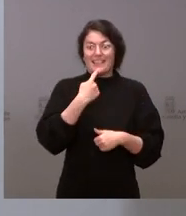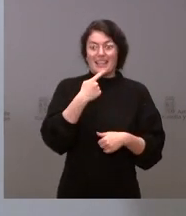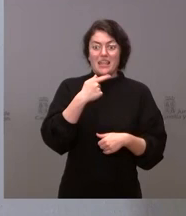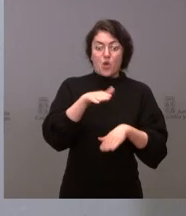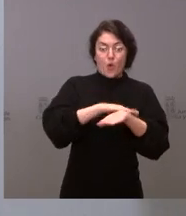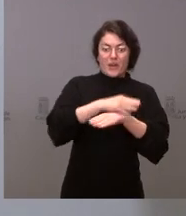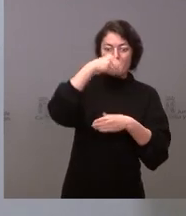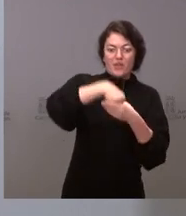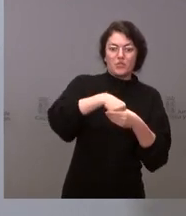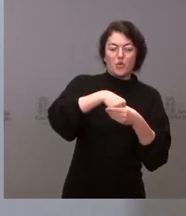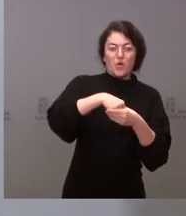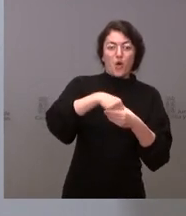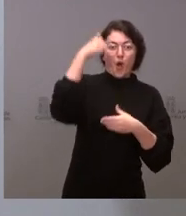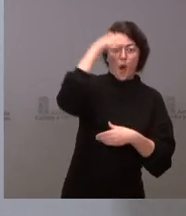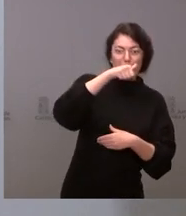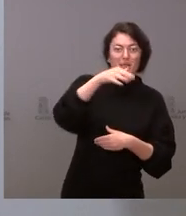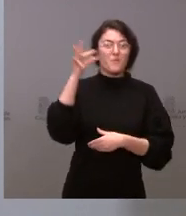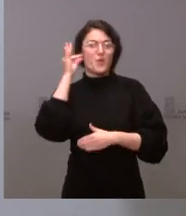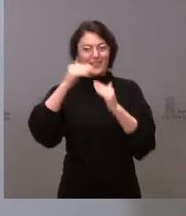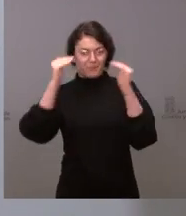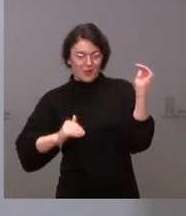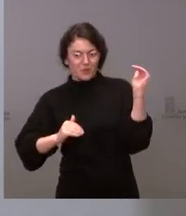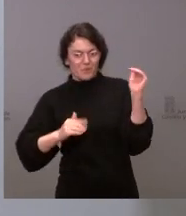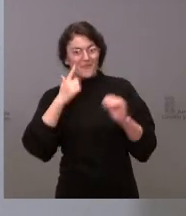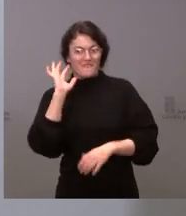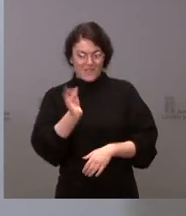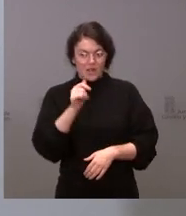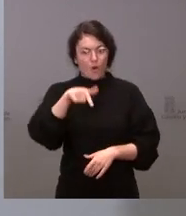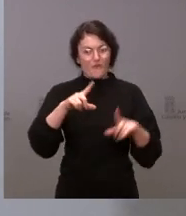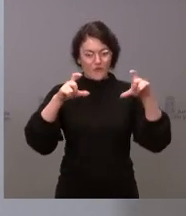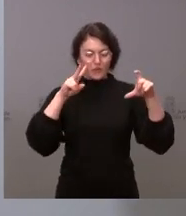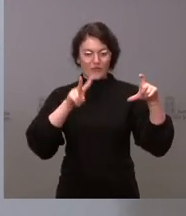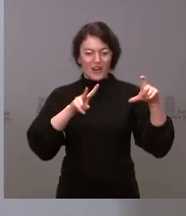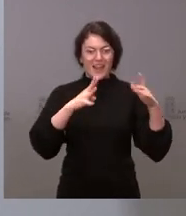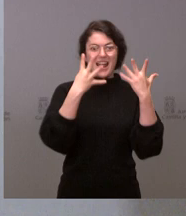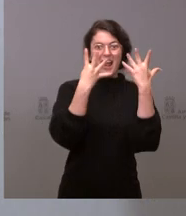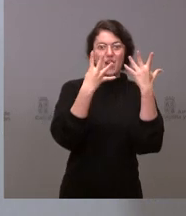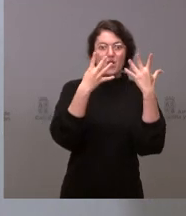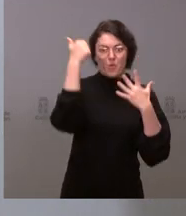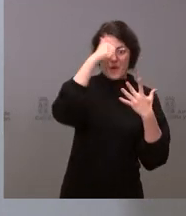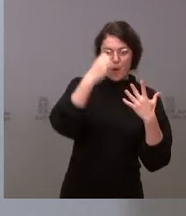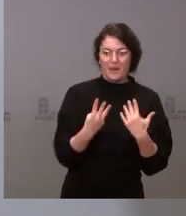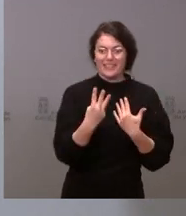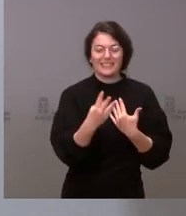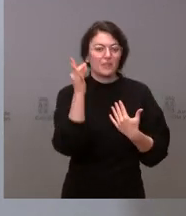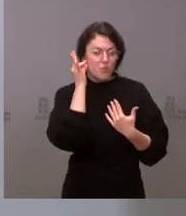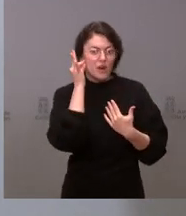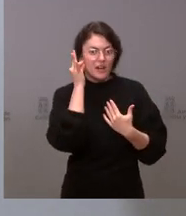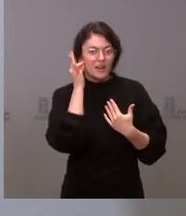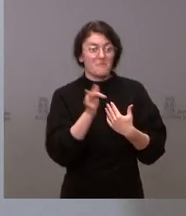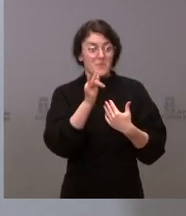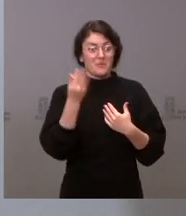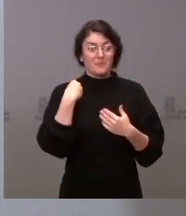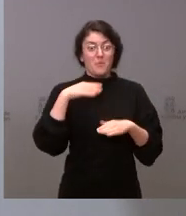Junta de Castilla y León, pero es verdad que hoy la foto llamaba la atención de nueve hombres, tres mujeres e incluso su consejera de familia decía que le hubiera gustado